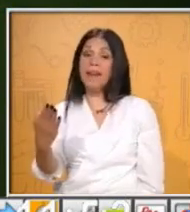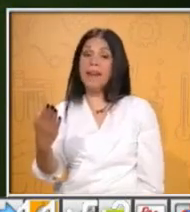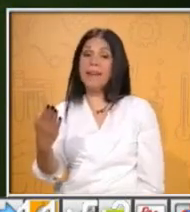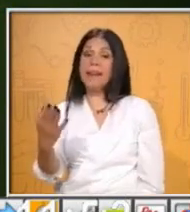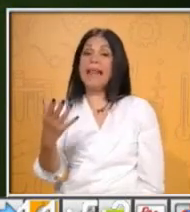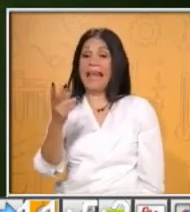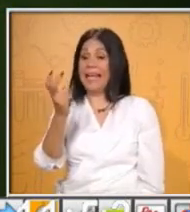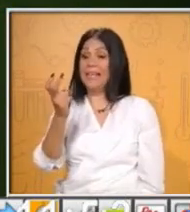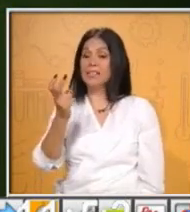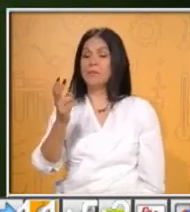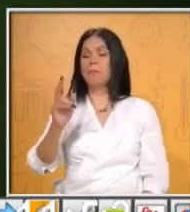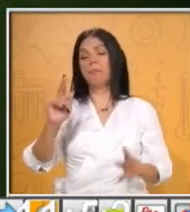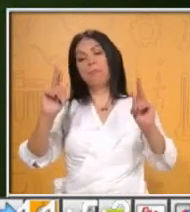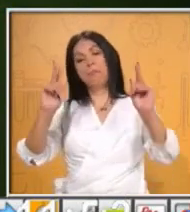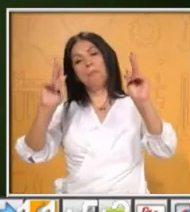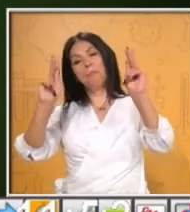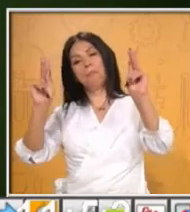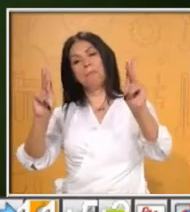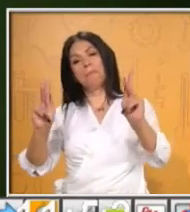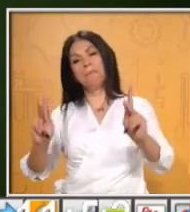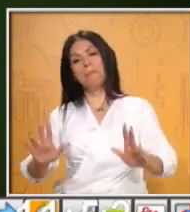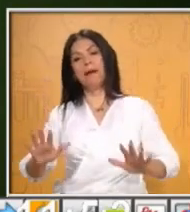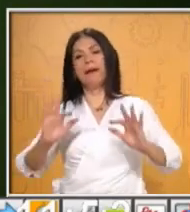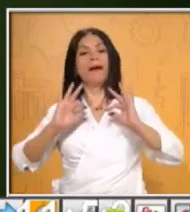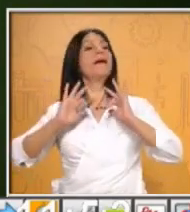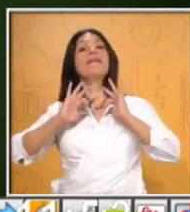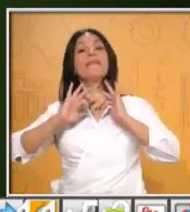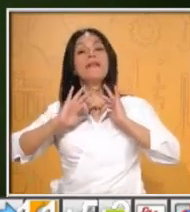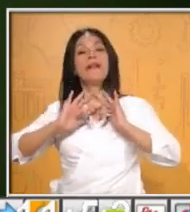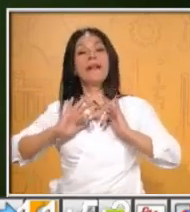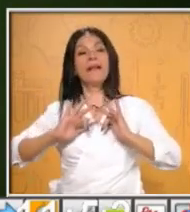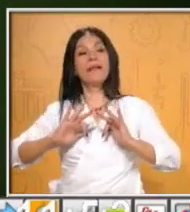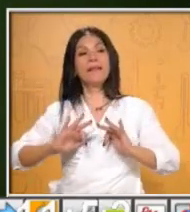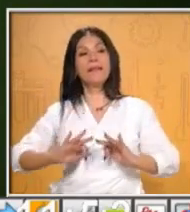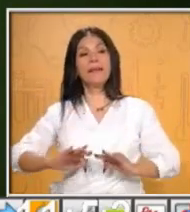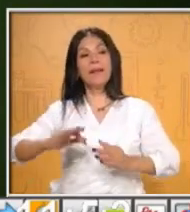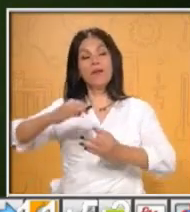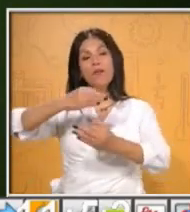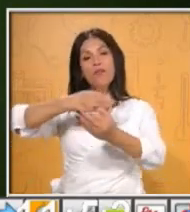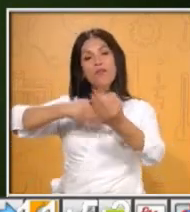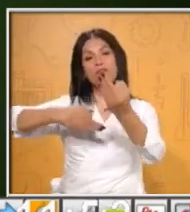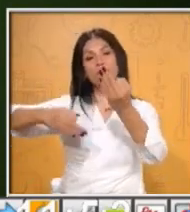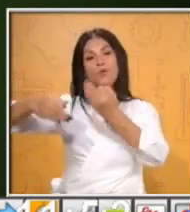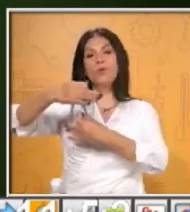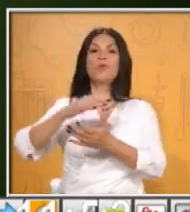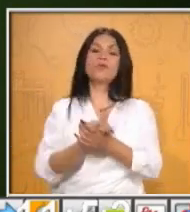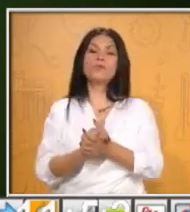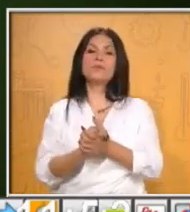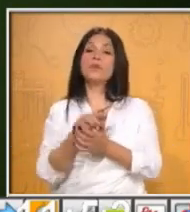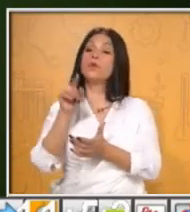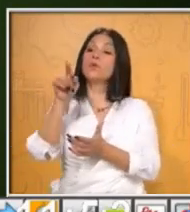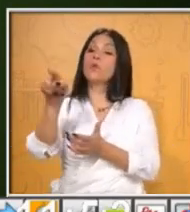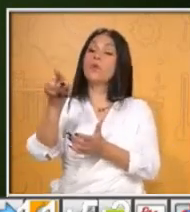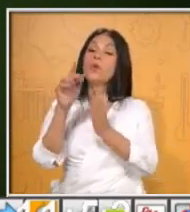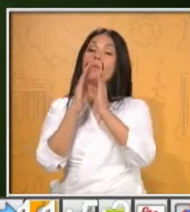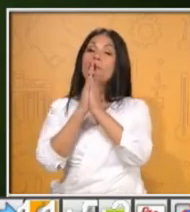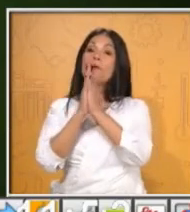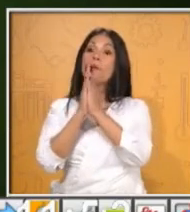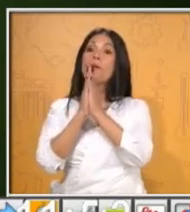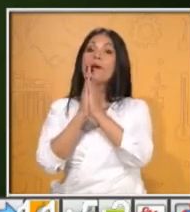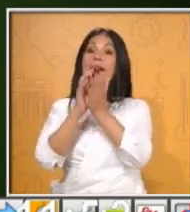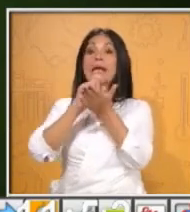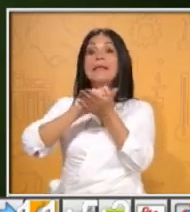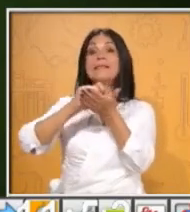Bueno, ¿cómo se resuelve el conflicto, maestra? Ya platicábamos algo de eso. Te voy a pedir, amiguito, anota en tu libreta cómo